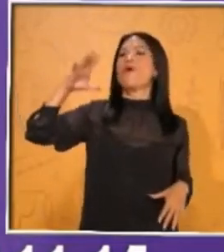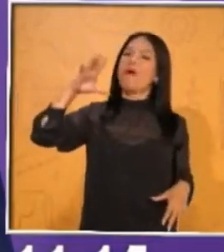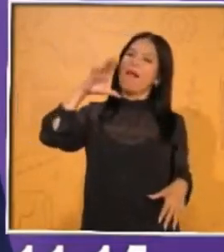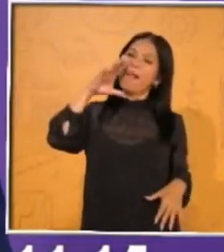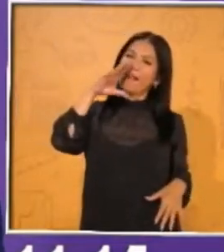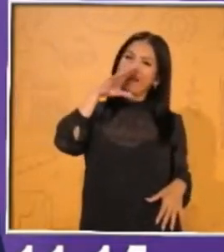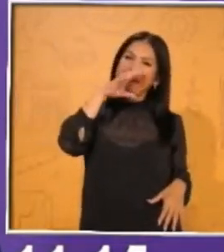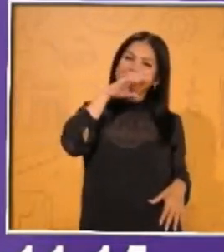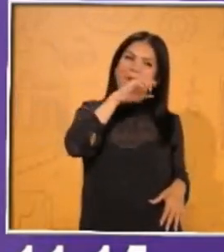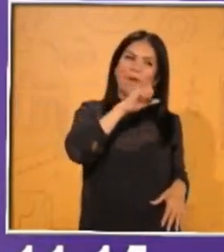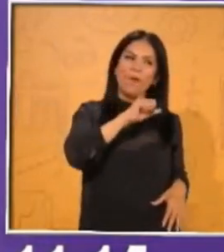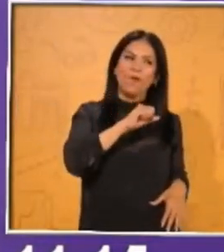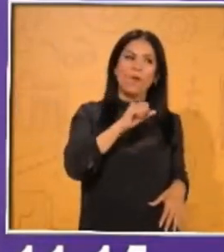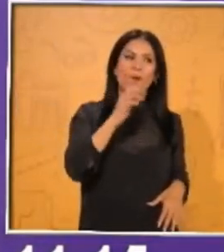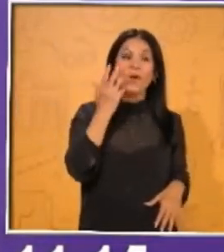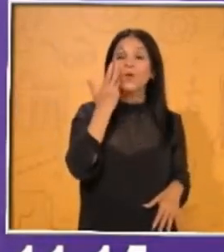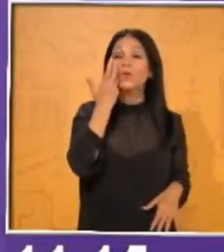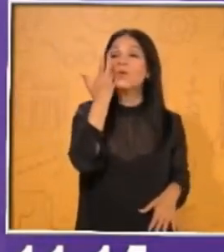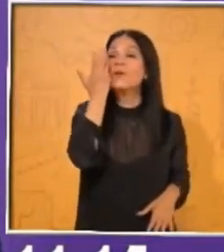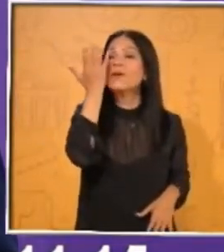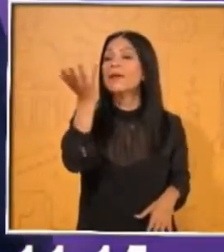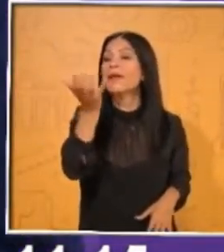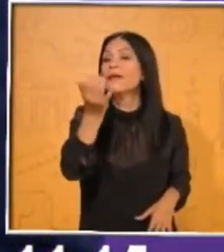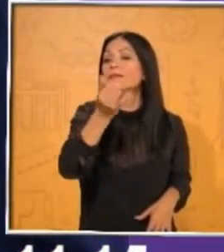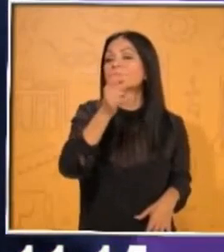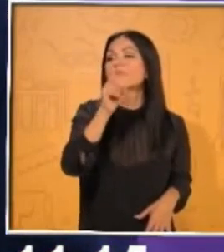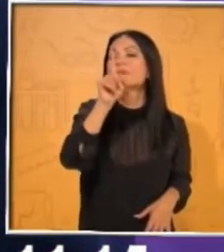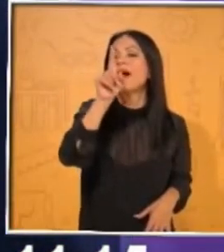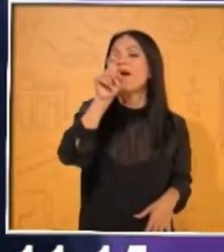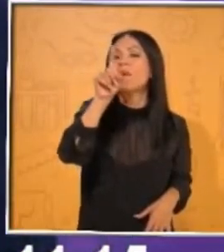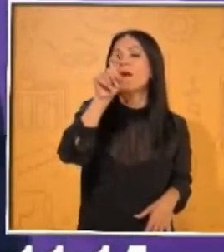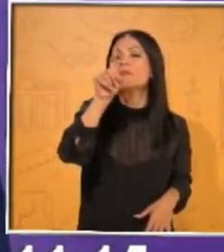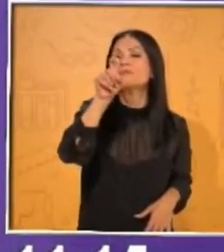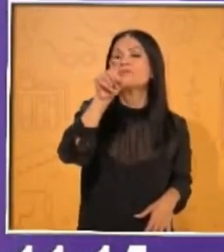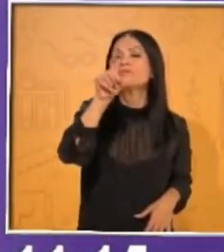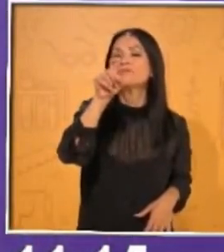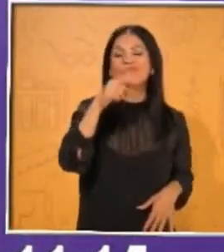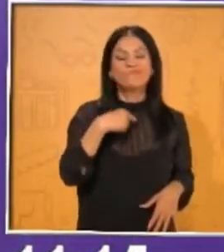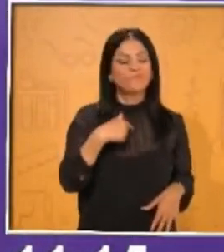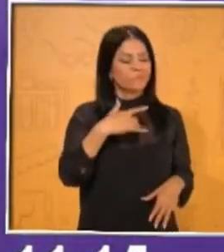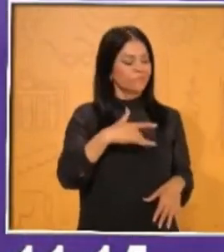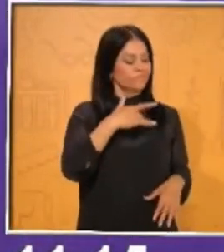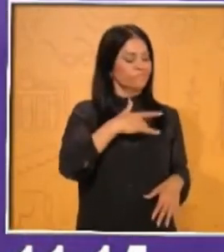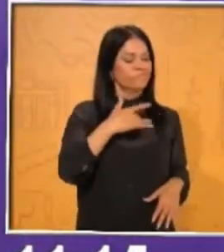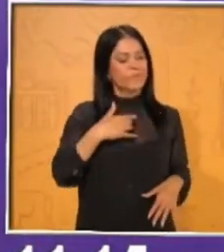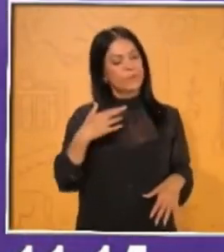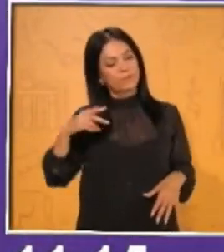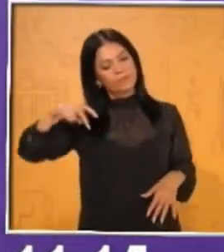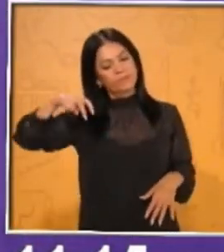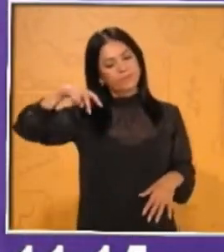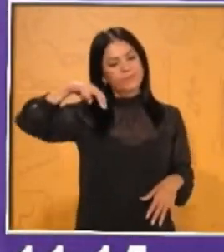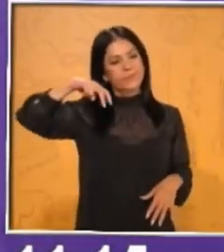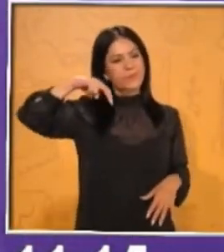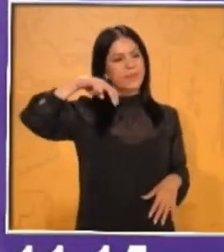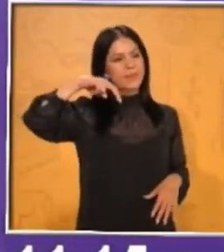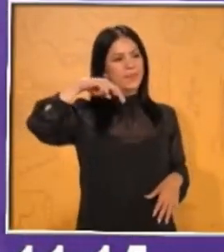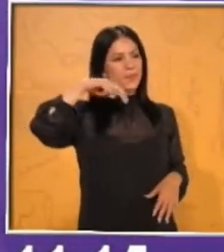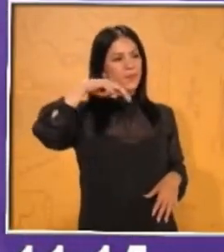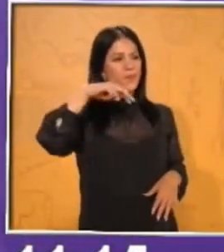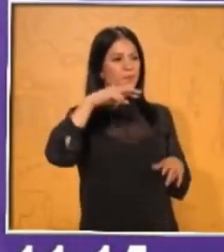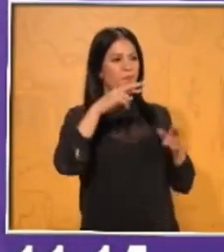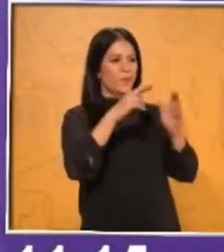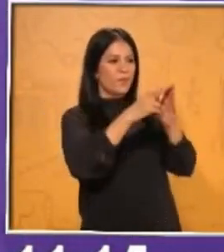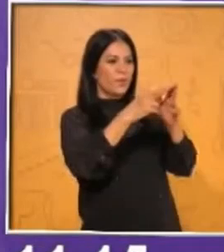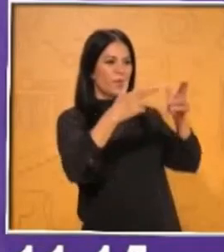tomar agua. ¿Qué es lo que haces? Bueno, pues te diriges hacia tu refrigerador y bueno, pues ya